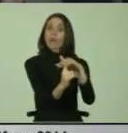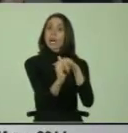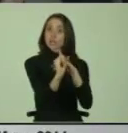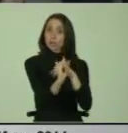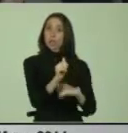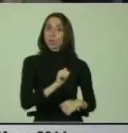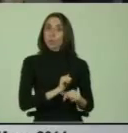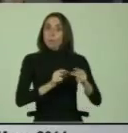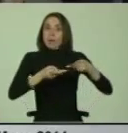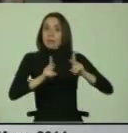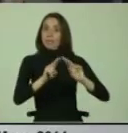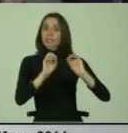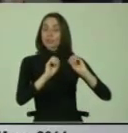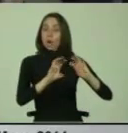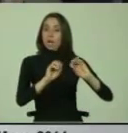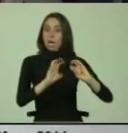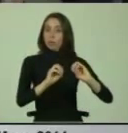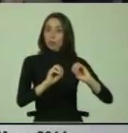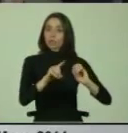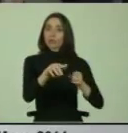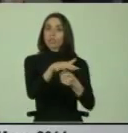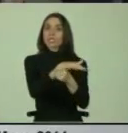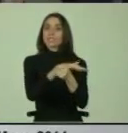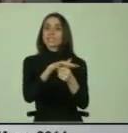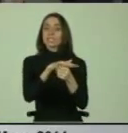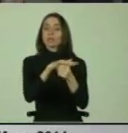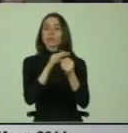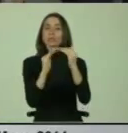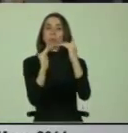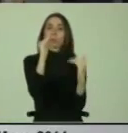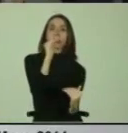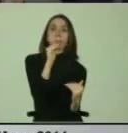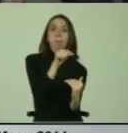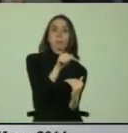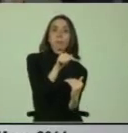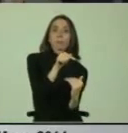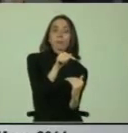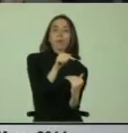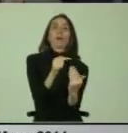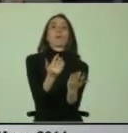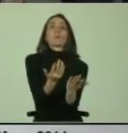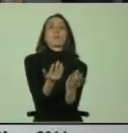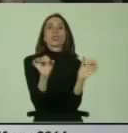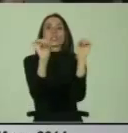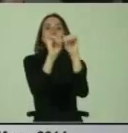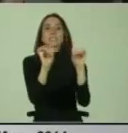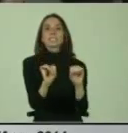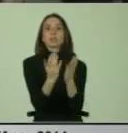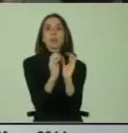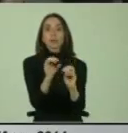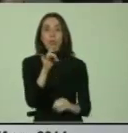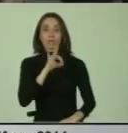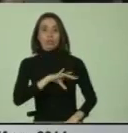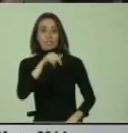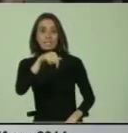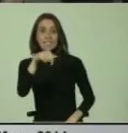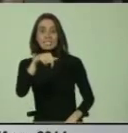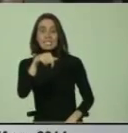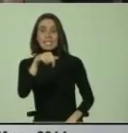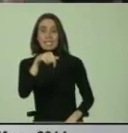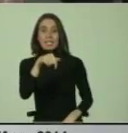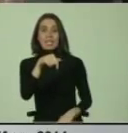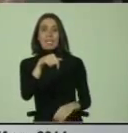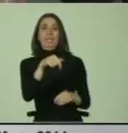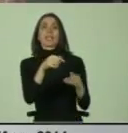el derecho a la educación están en una situación de desventaja, especialmente en sistemas educativos como el chileno, donde los